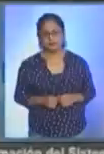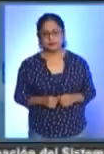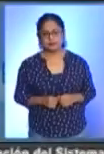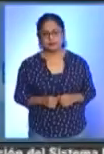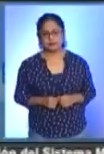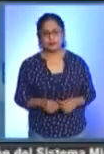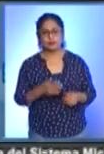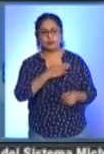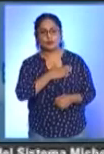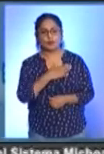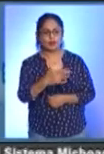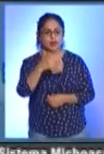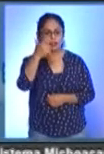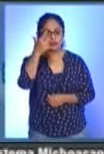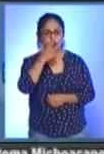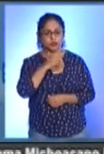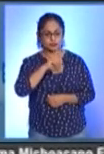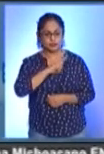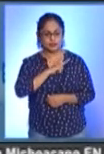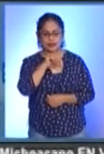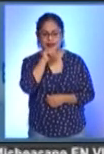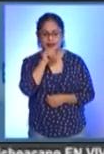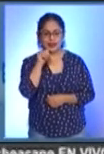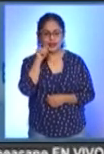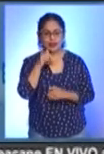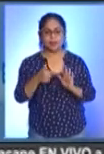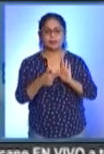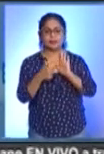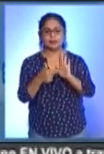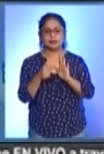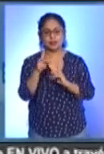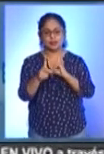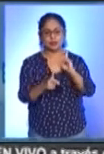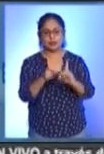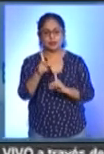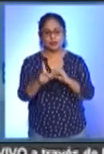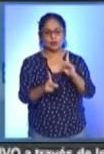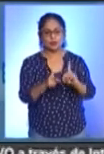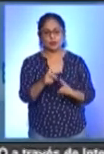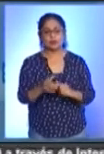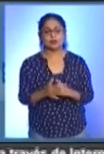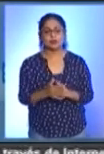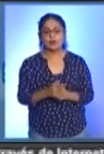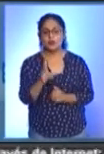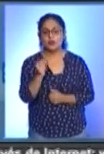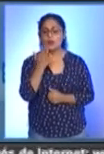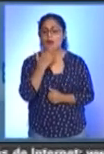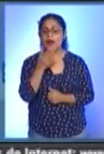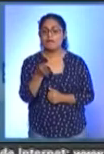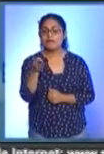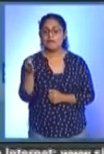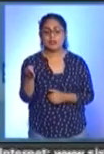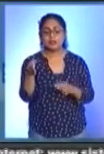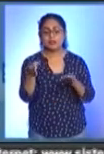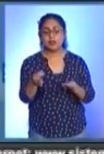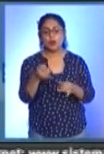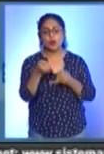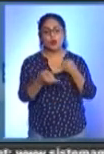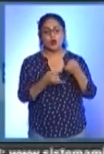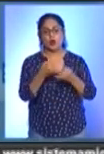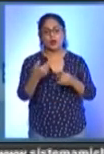Muy buenas noches, soy Adriana Cervantes y te presento Los Deportes. Sin fecha definida, los Juegos